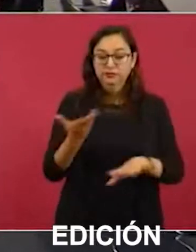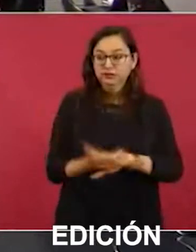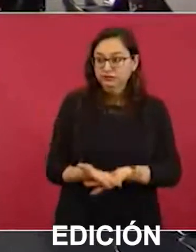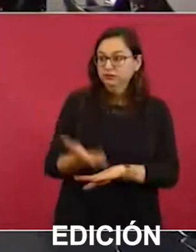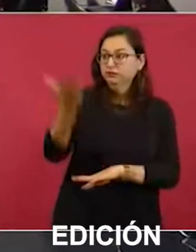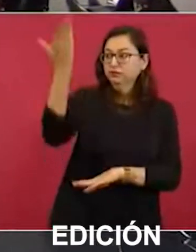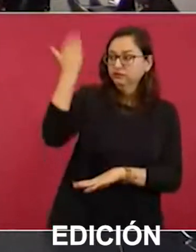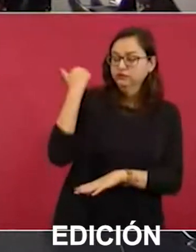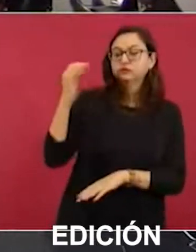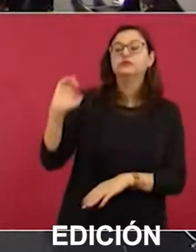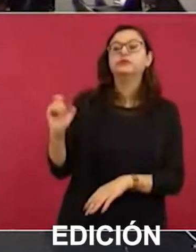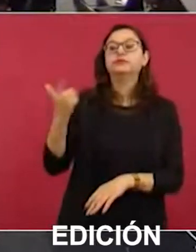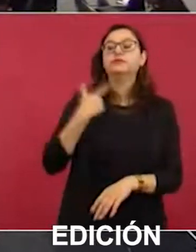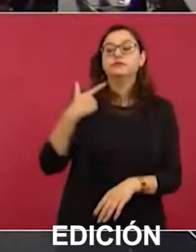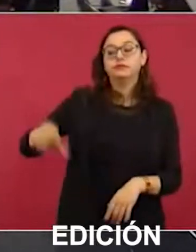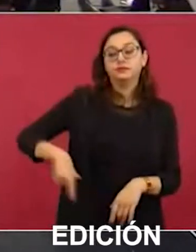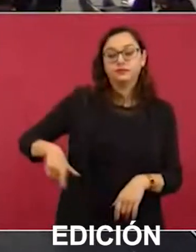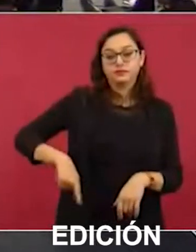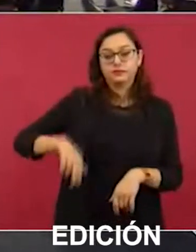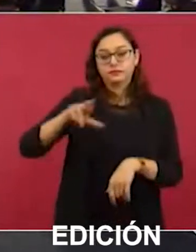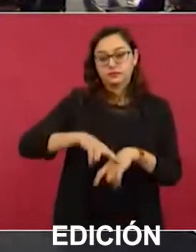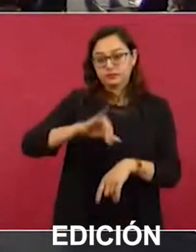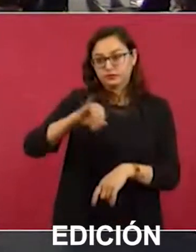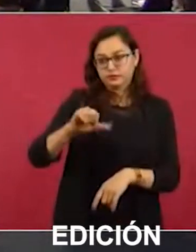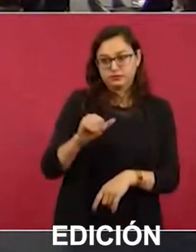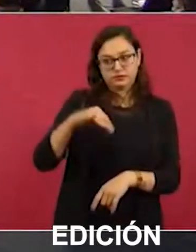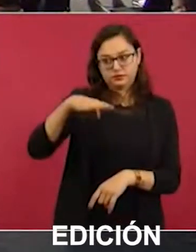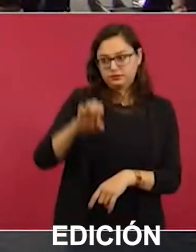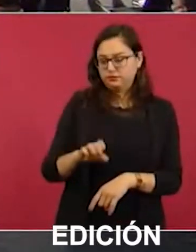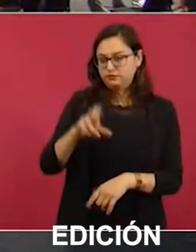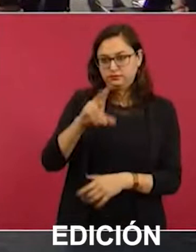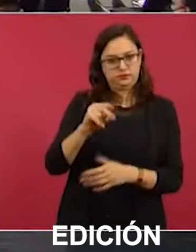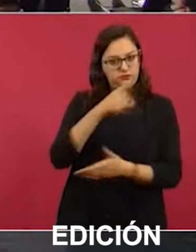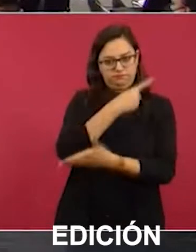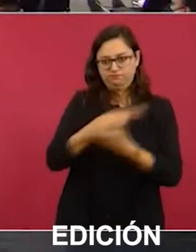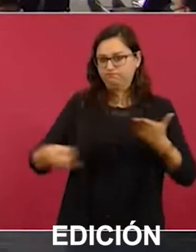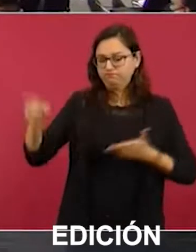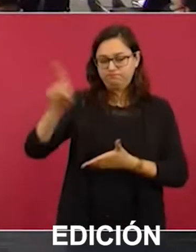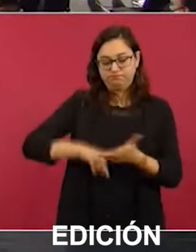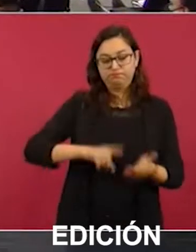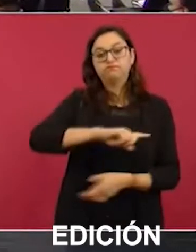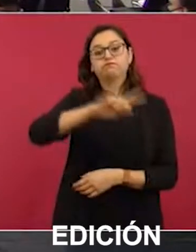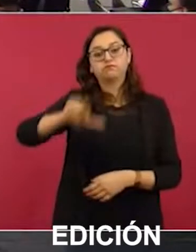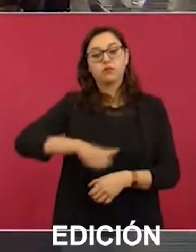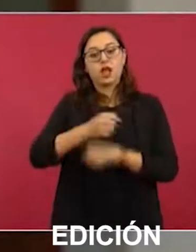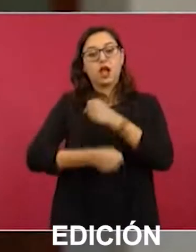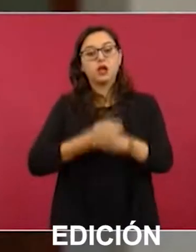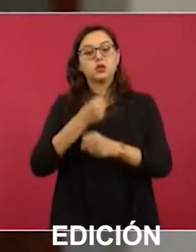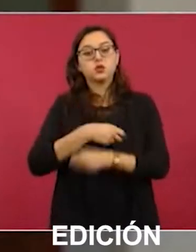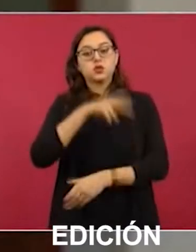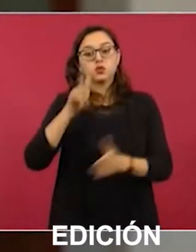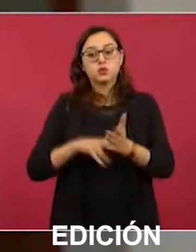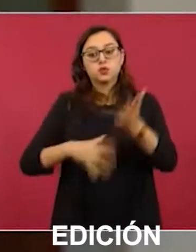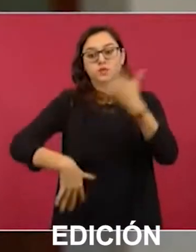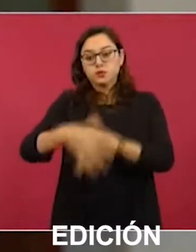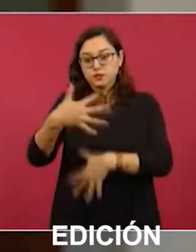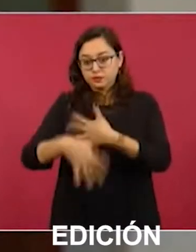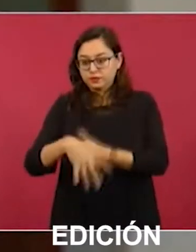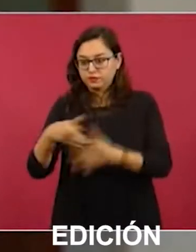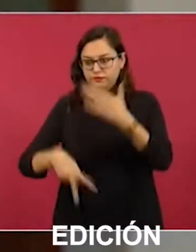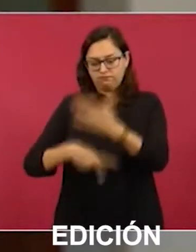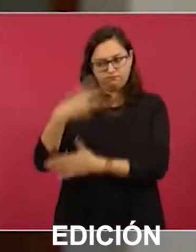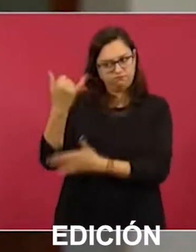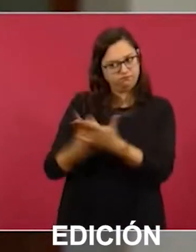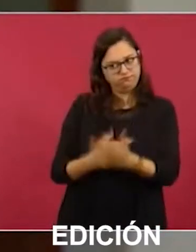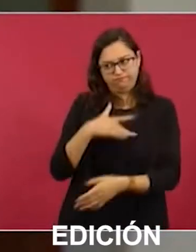por el exgobernador Jaime Rodríguez El Bronco. Y usted también en 2015, pues, cuestionó el proyecto y habló